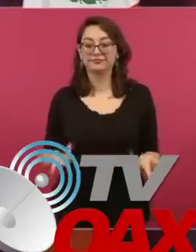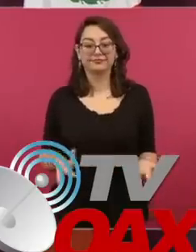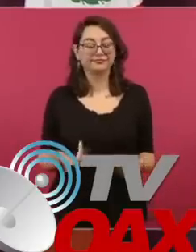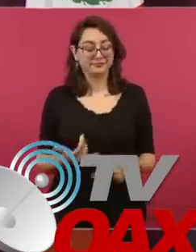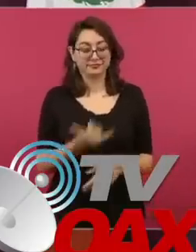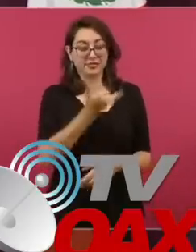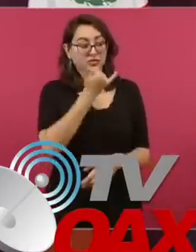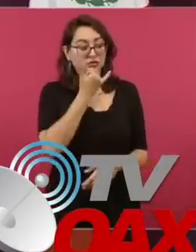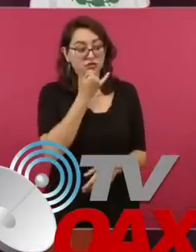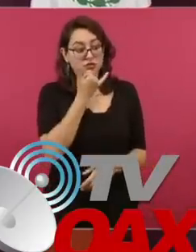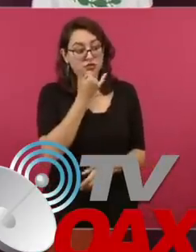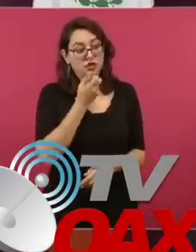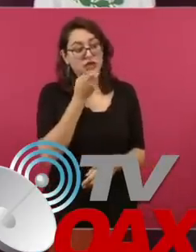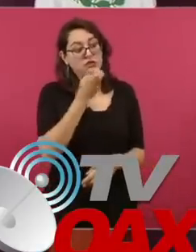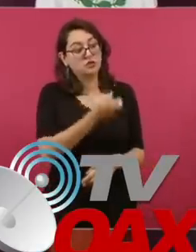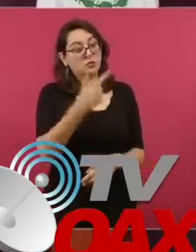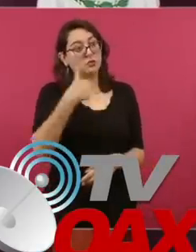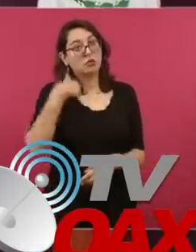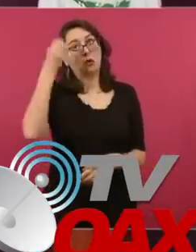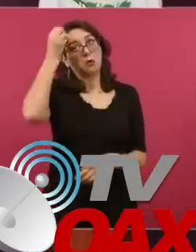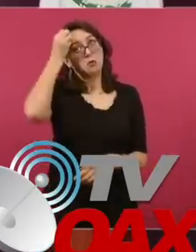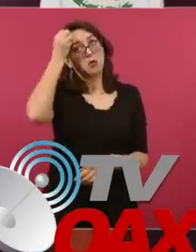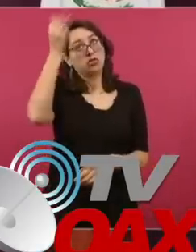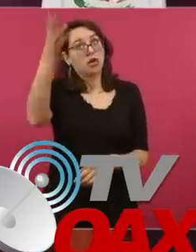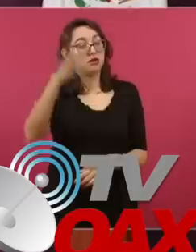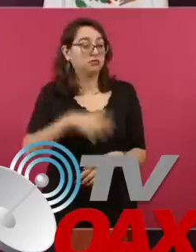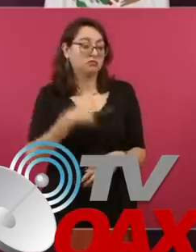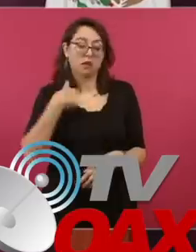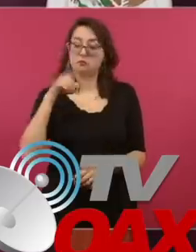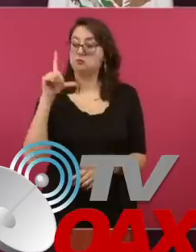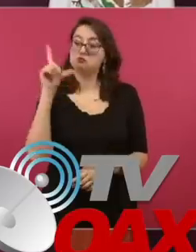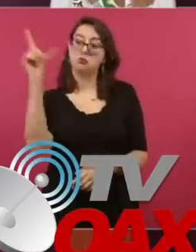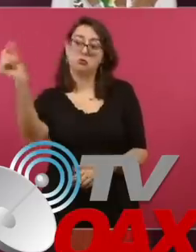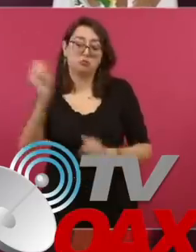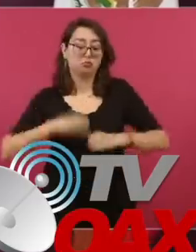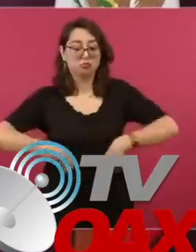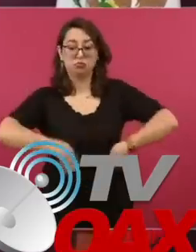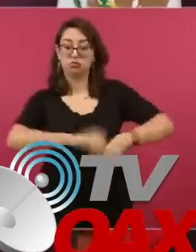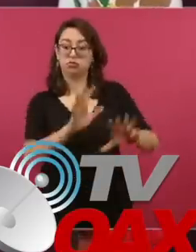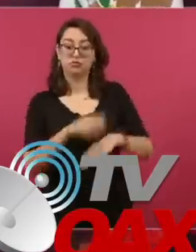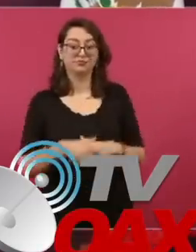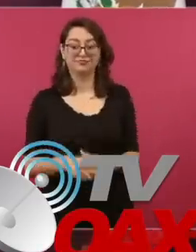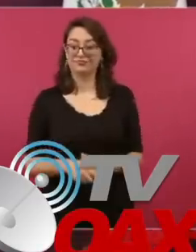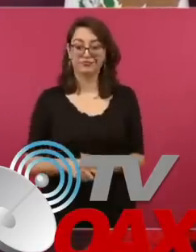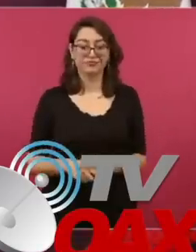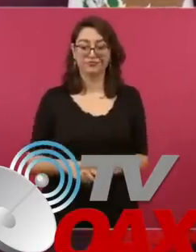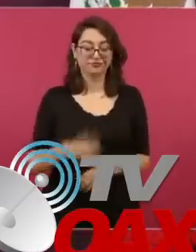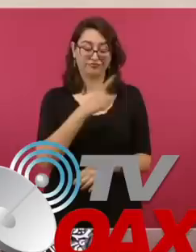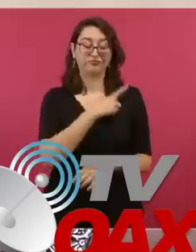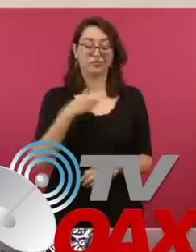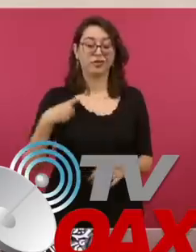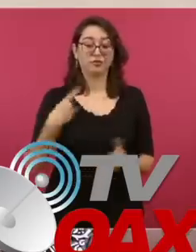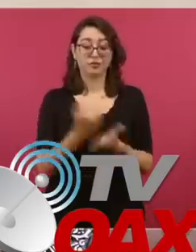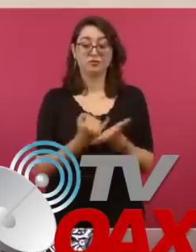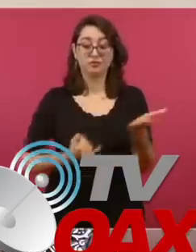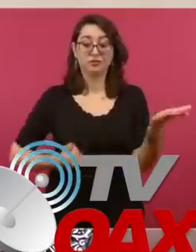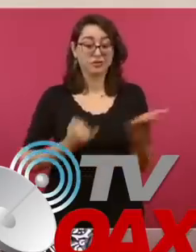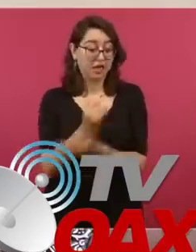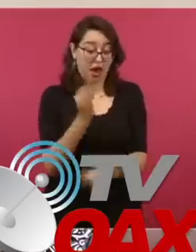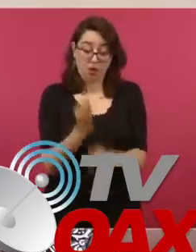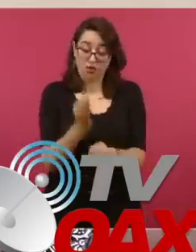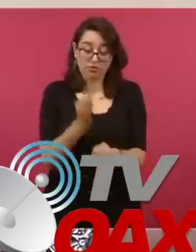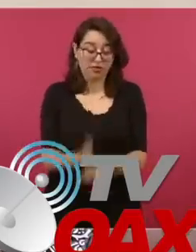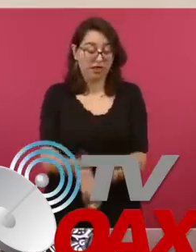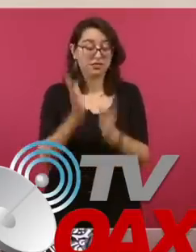sin resolver, en definitiva. Para que no se hagan ilusiones.